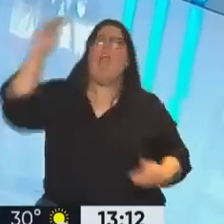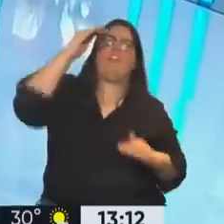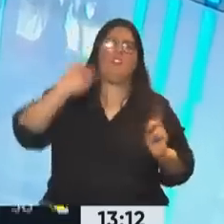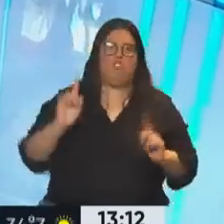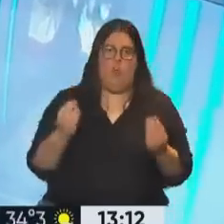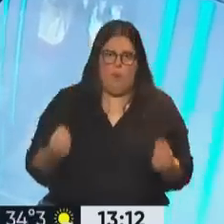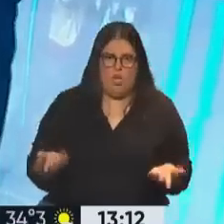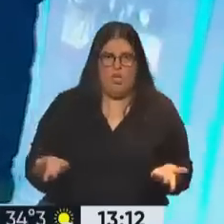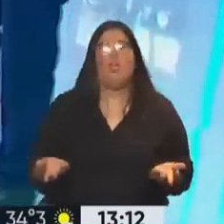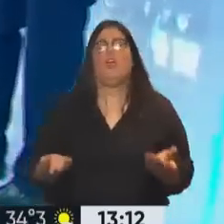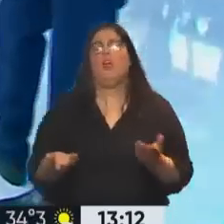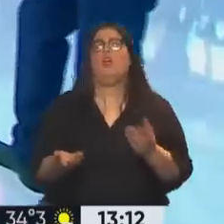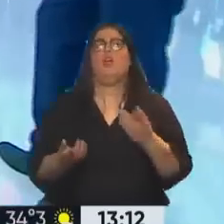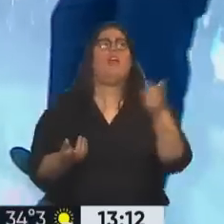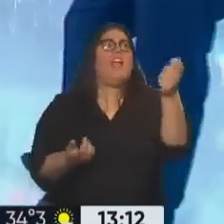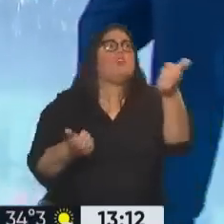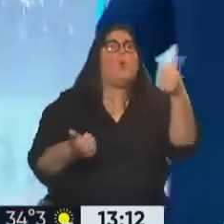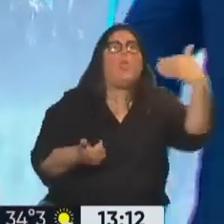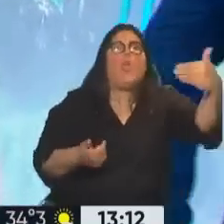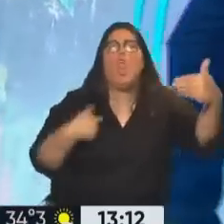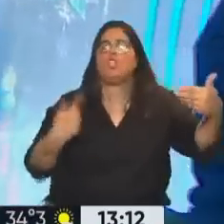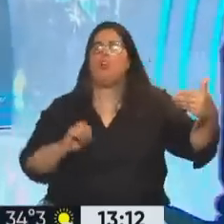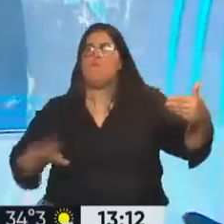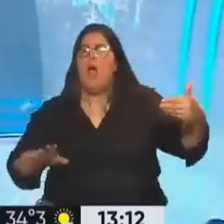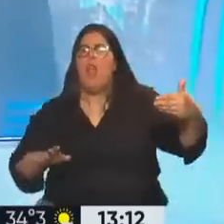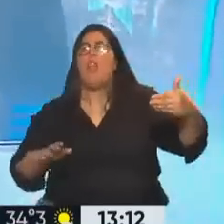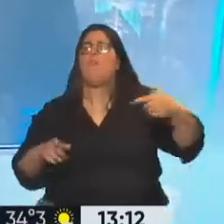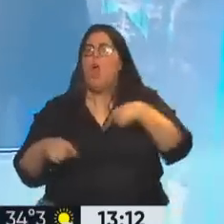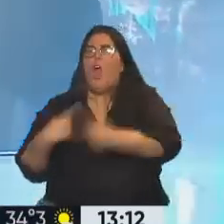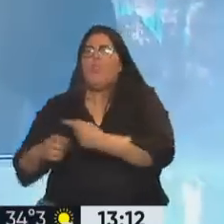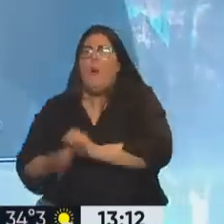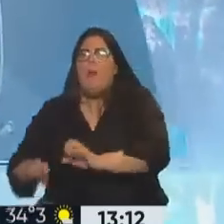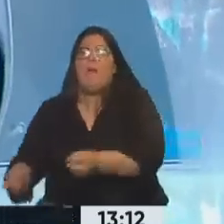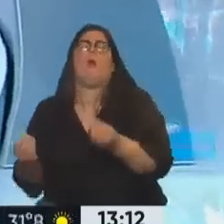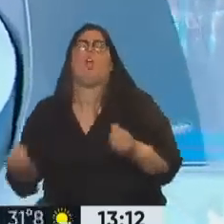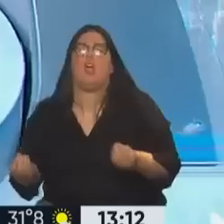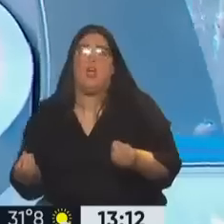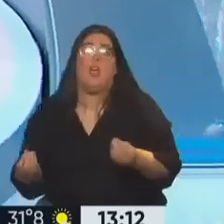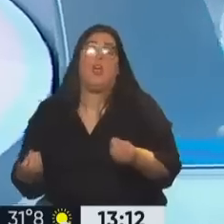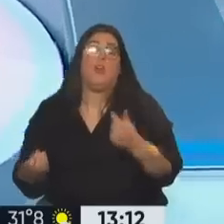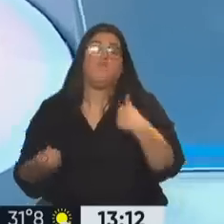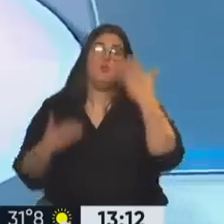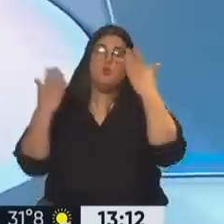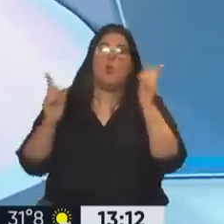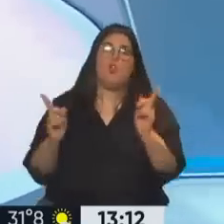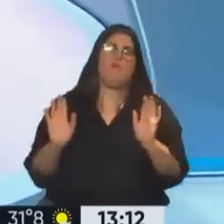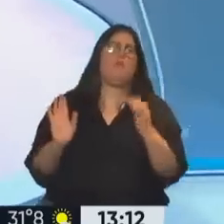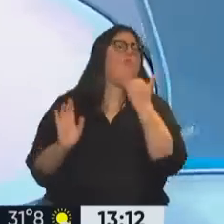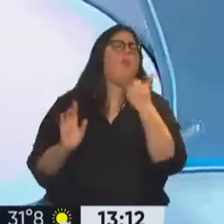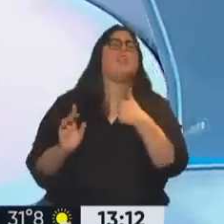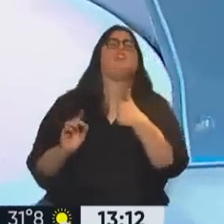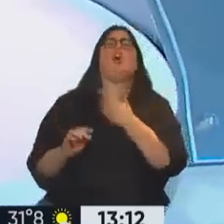ellos bien? ¿Qué hicimos mal? ¿Y seguimos haciendo mal? Entonces, ese era mi sueño. Si para eso debe ser Presidente de la República, portero del